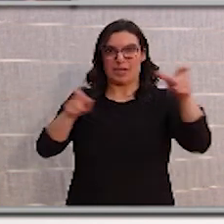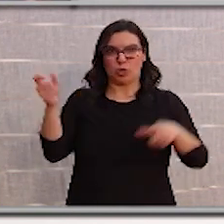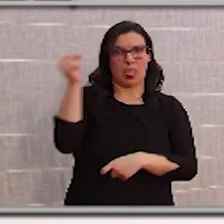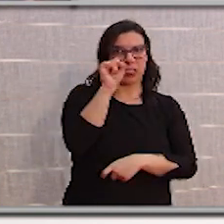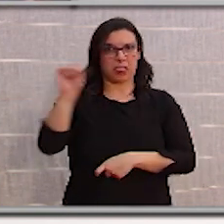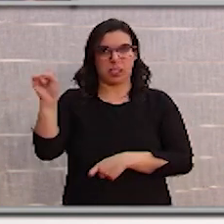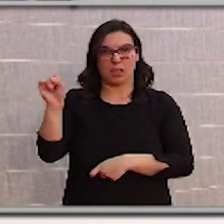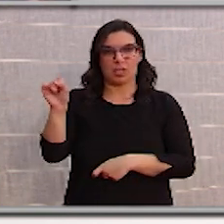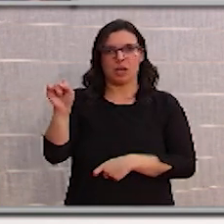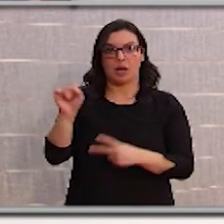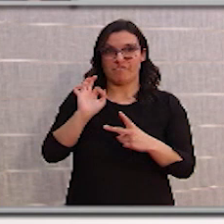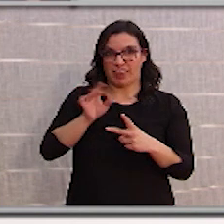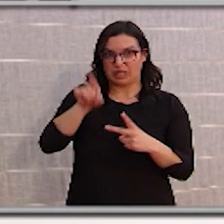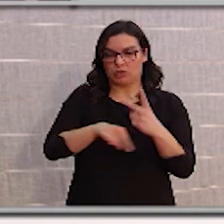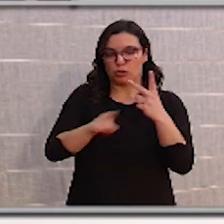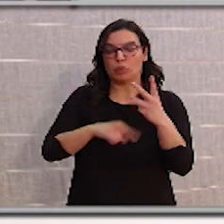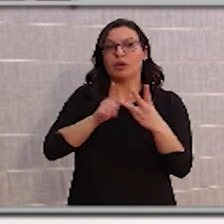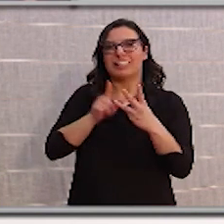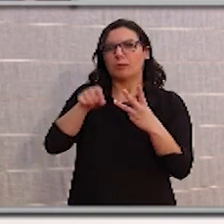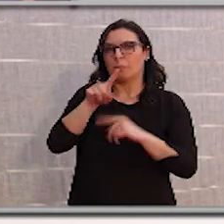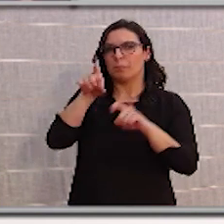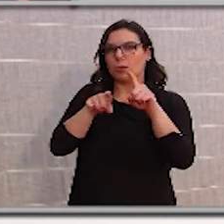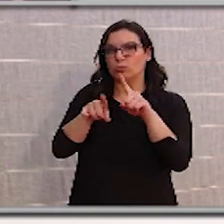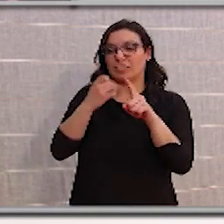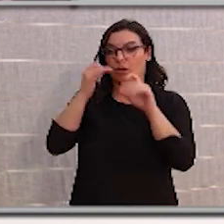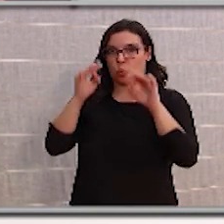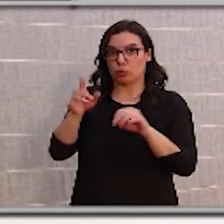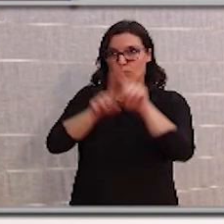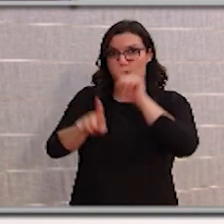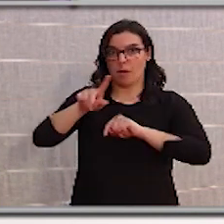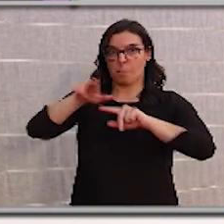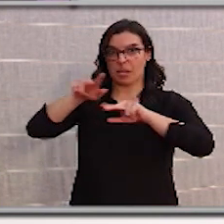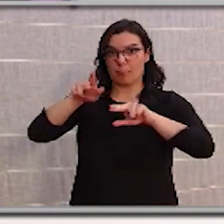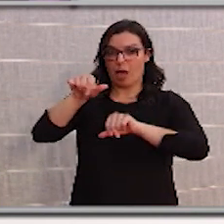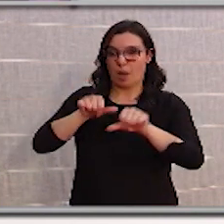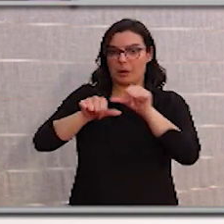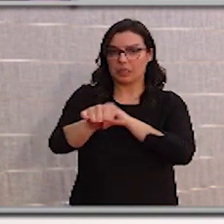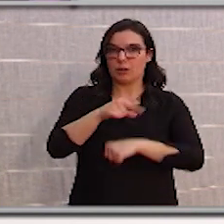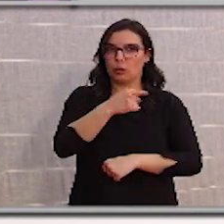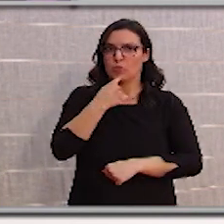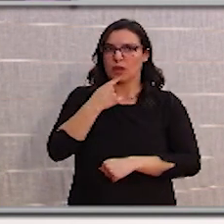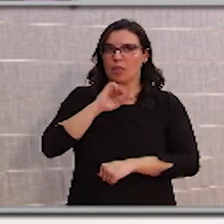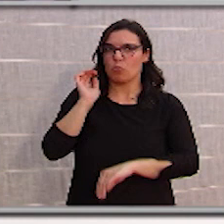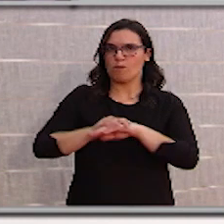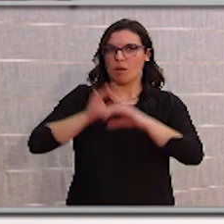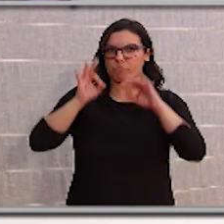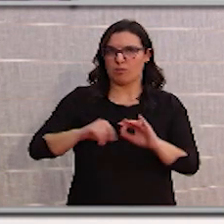someterse a ella. Y si es a partir de todo esto que ocurre, ustedes anuncian esa aplicación de la ley